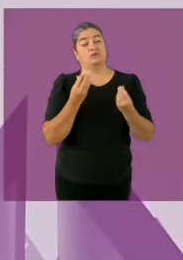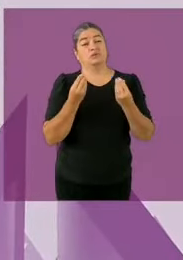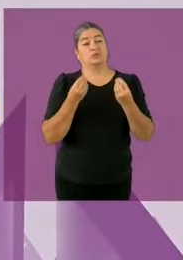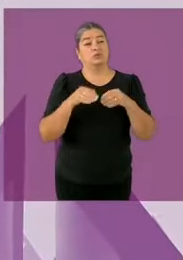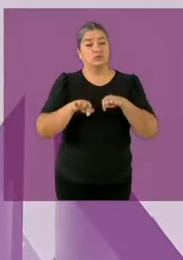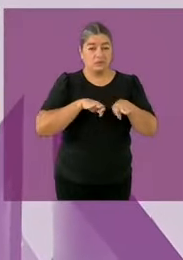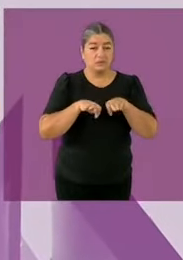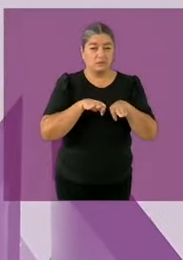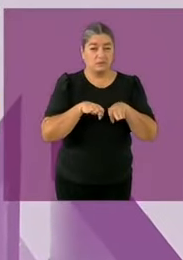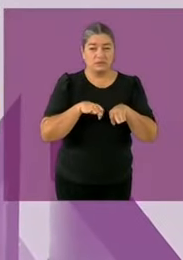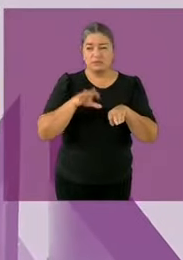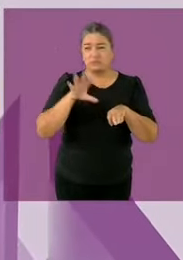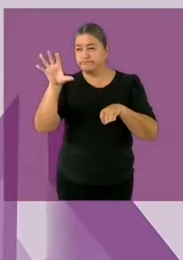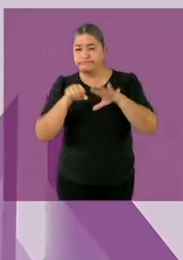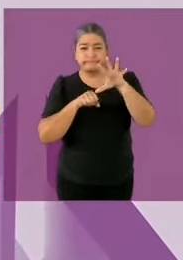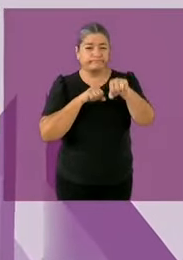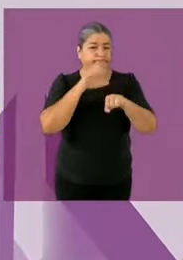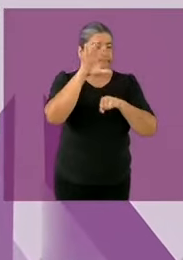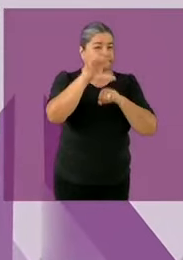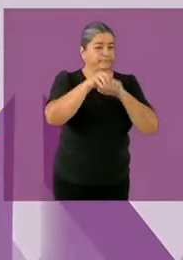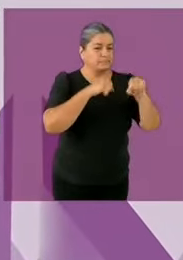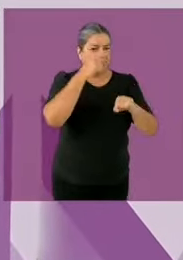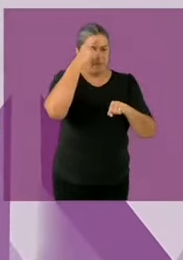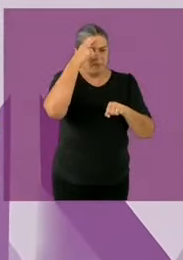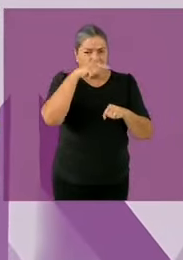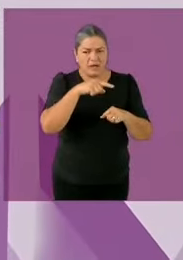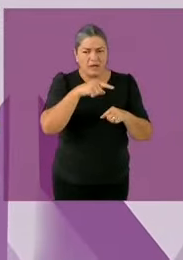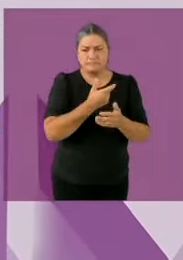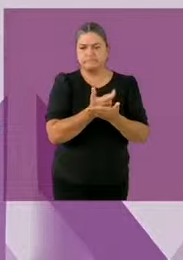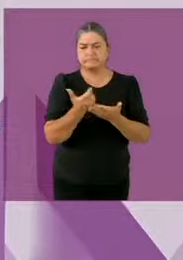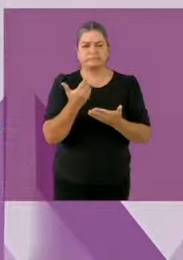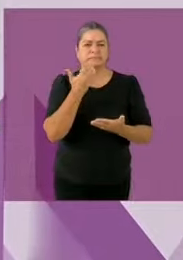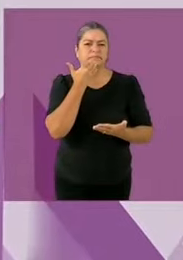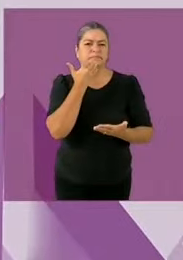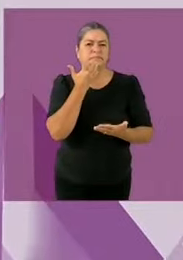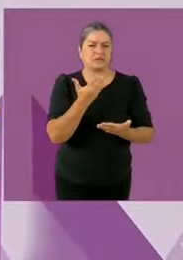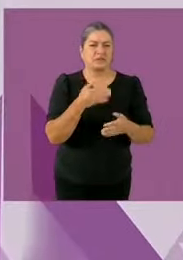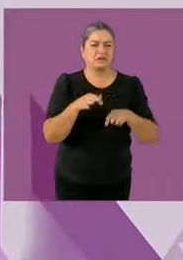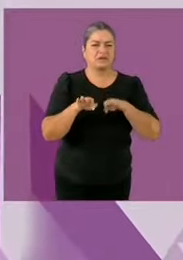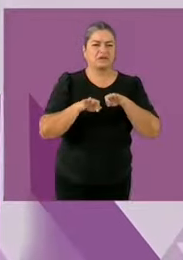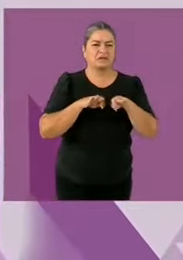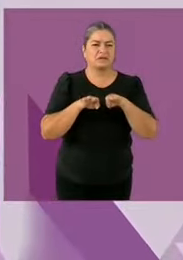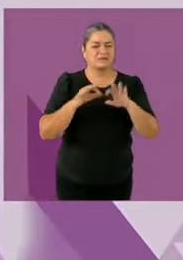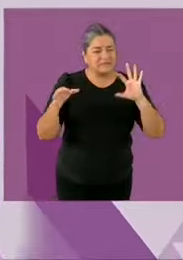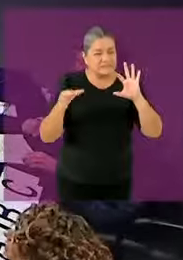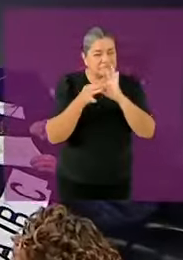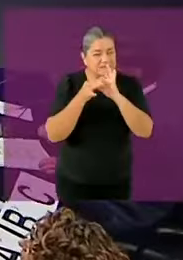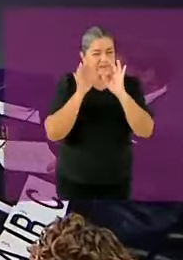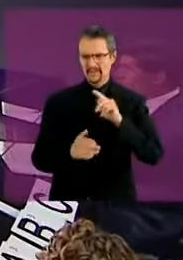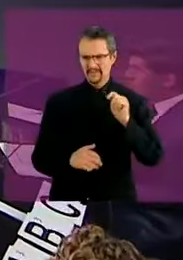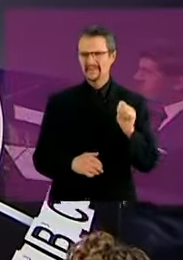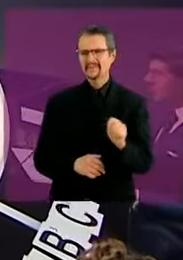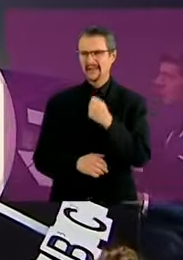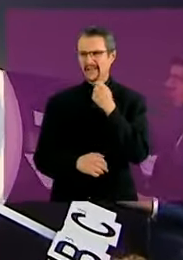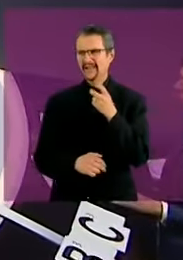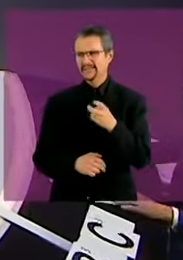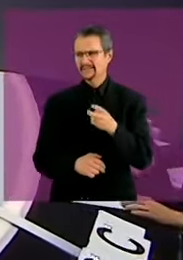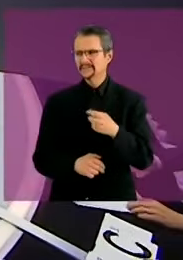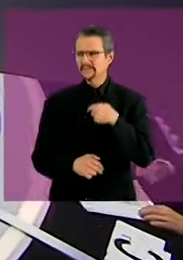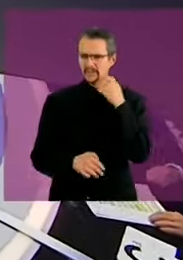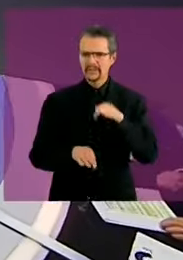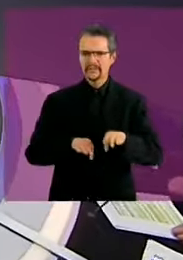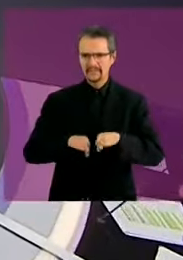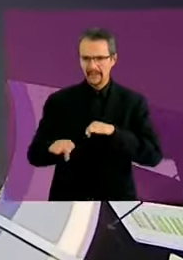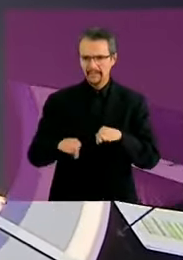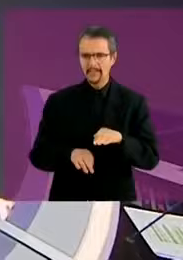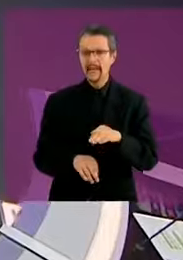relacionados con la tecnología y es en lo que voy a trabajar que la gente gane más y viva mejor gracias Claudia Sheinbaum tiene 7 segundos no